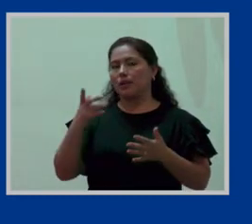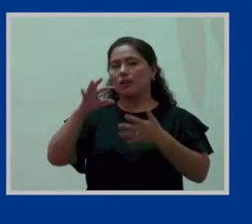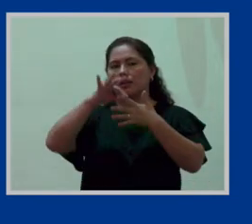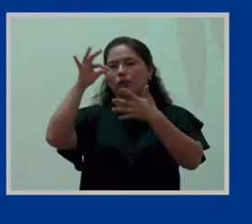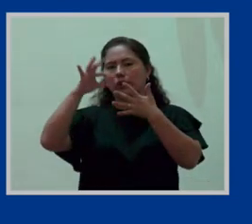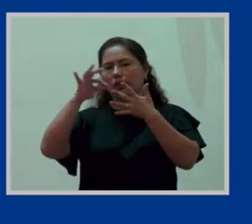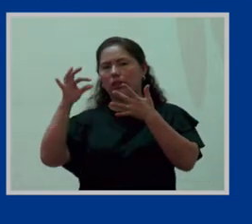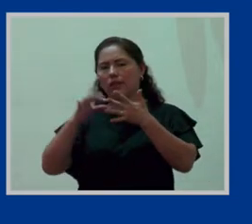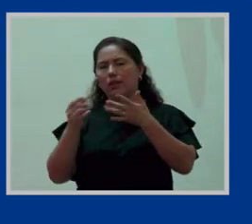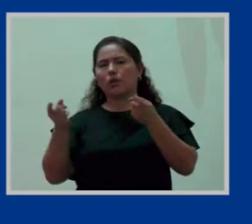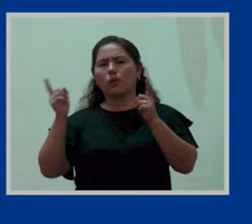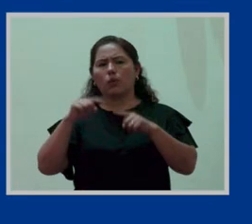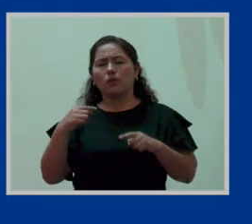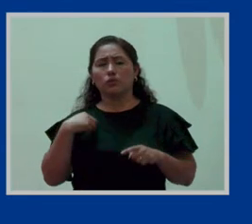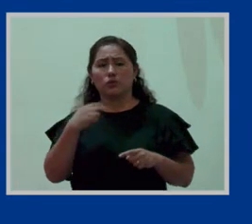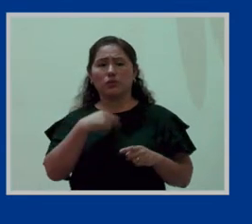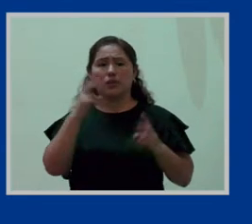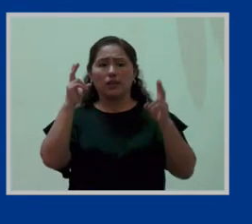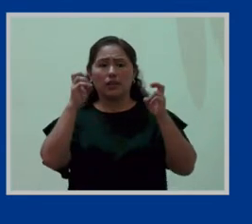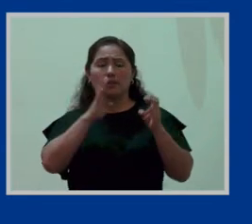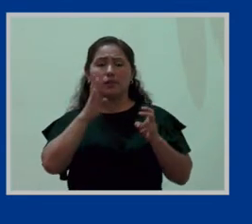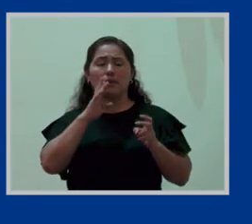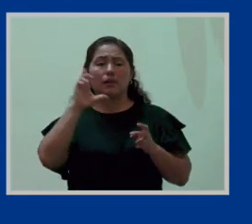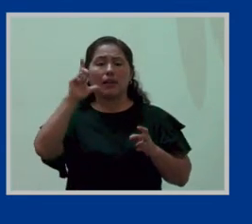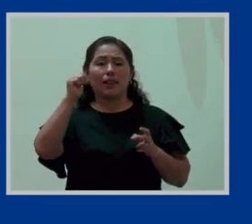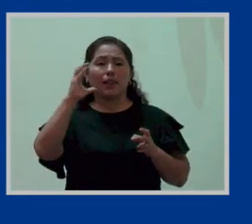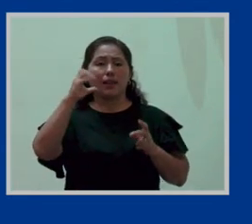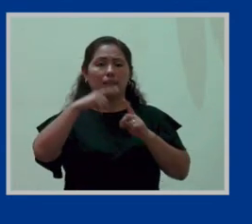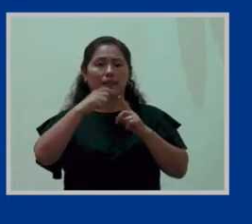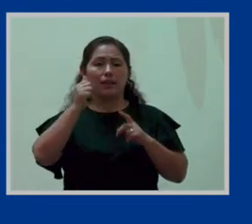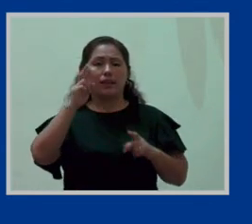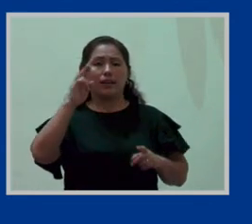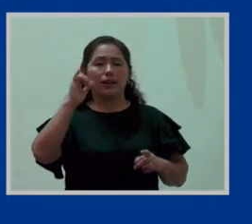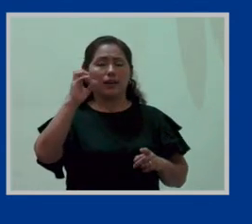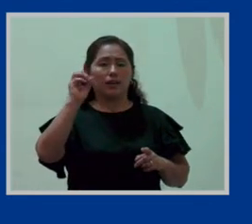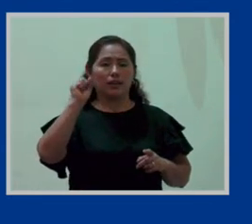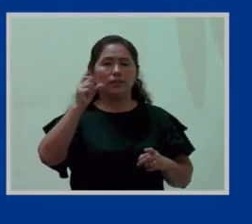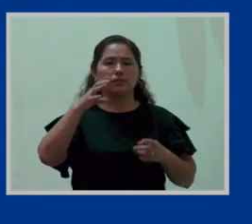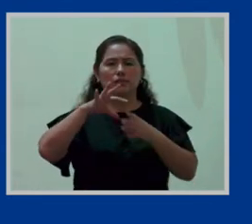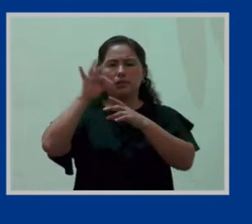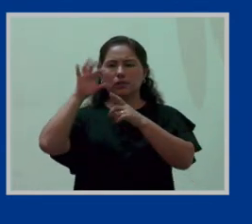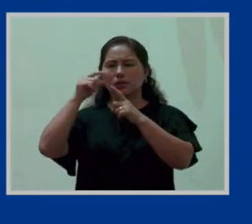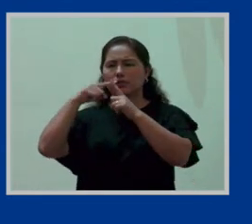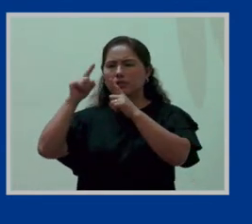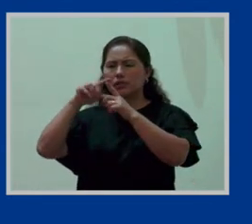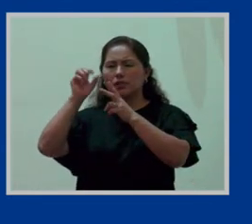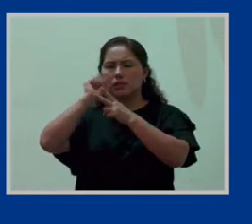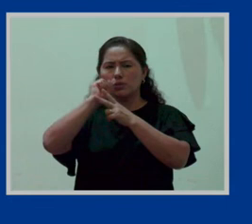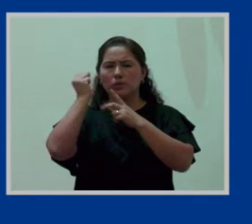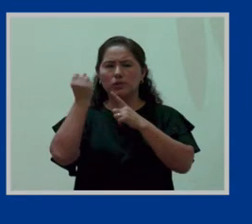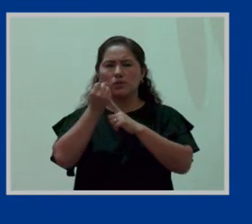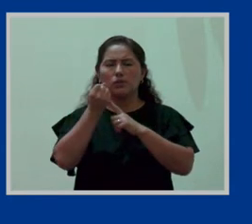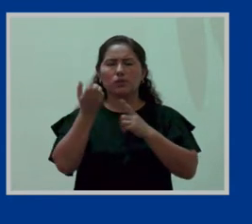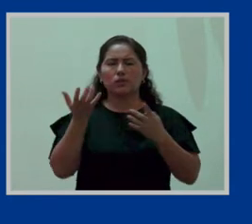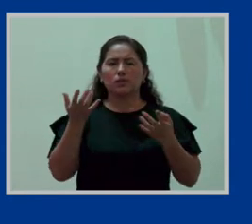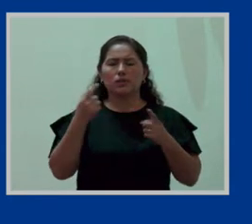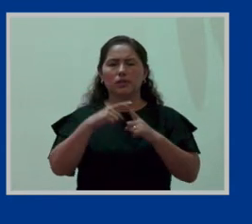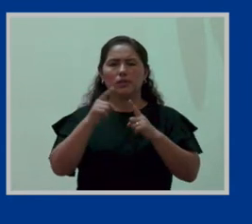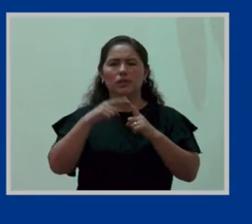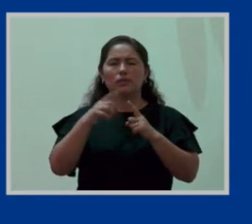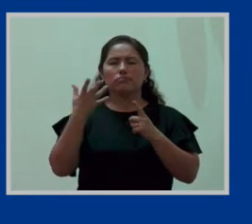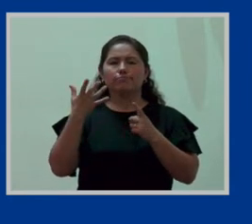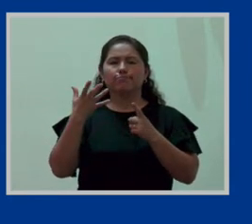Cuando hablamos de lactarios, se encuentran algunas situaciones que son el